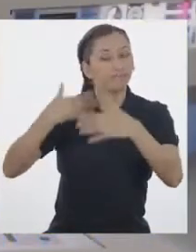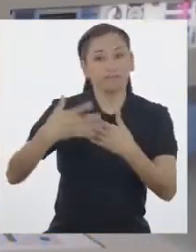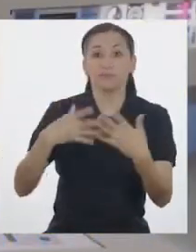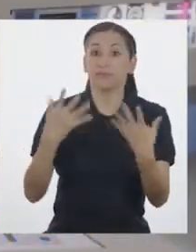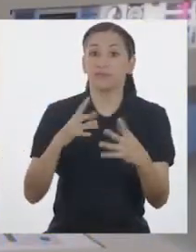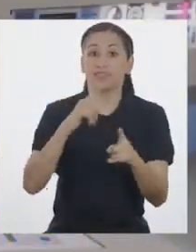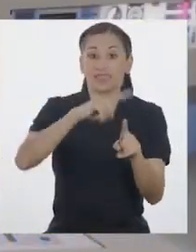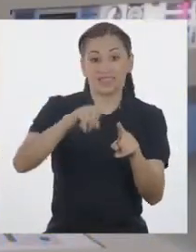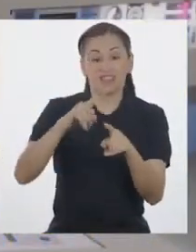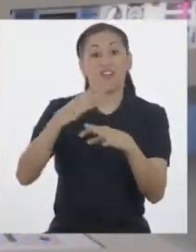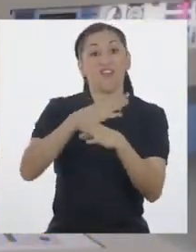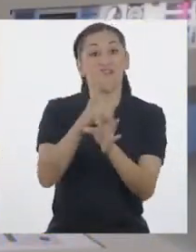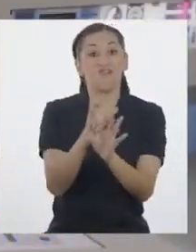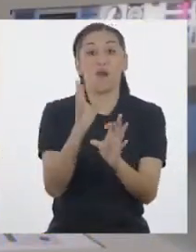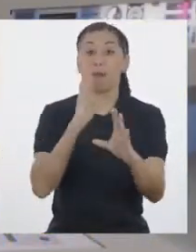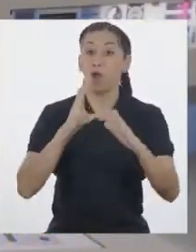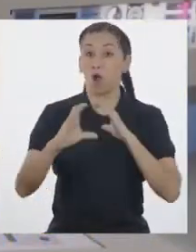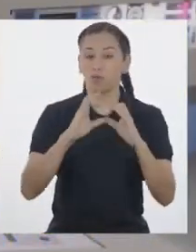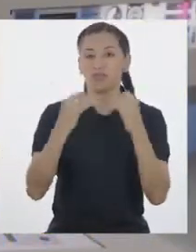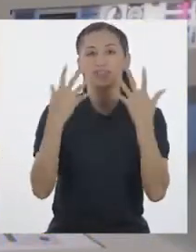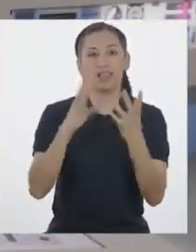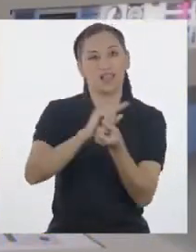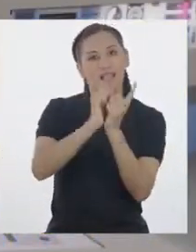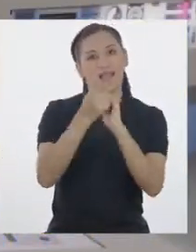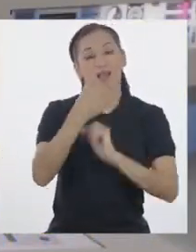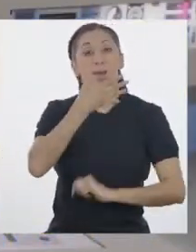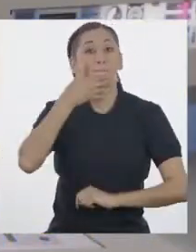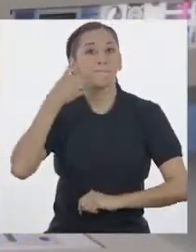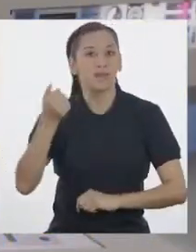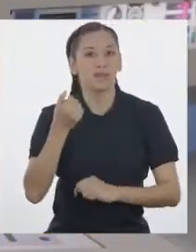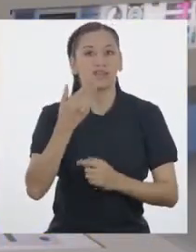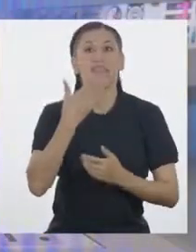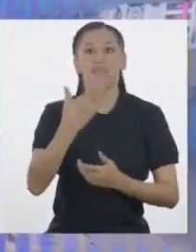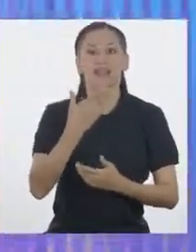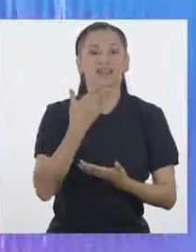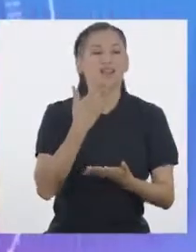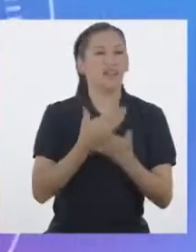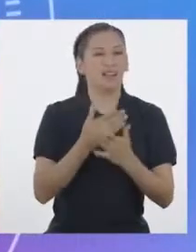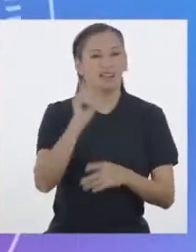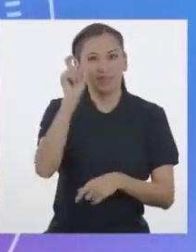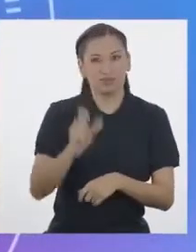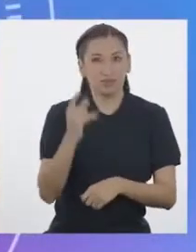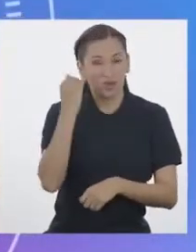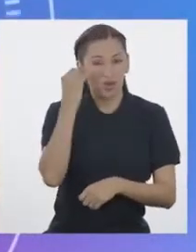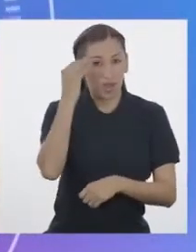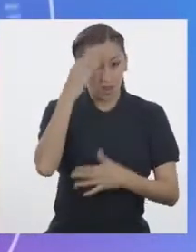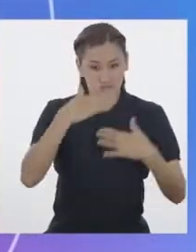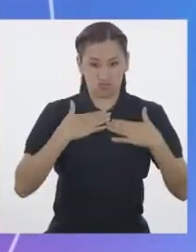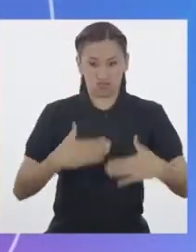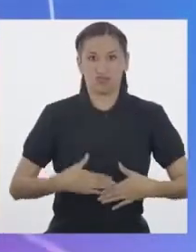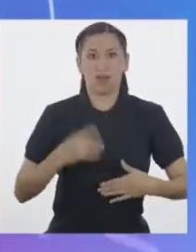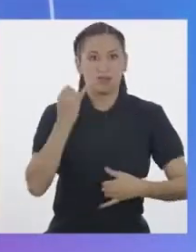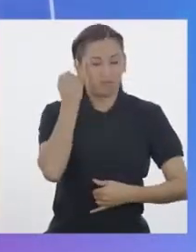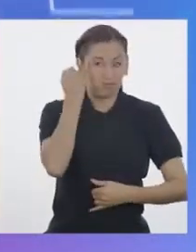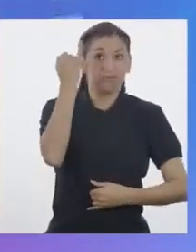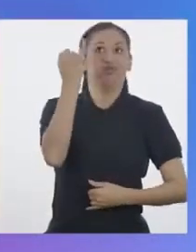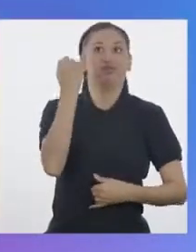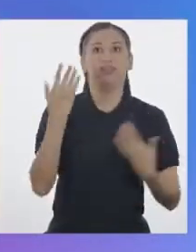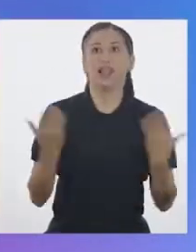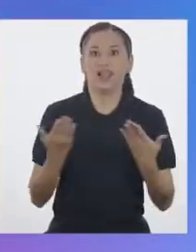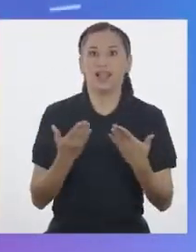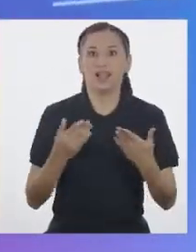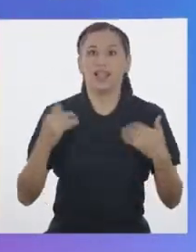de comunicación mejoraron y gracias a la creatividad humana, se desarrollaron los medios de